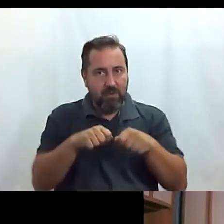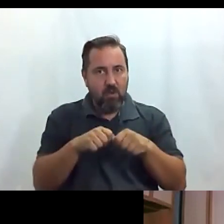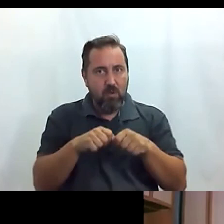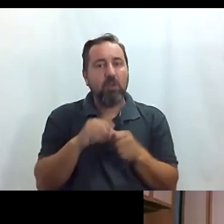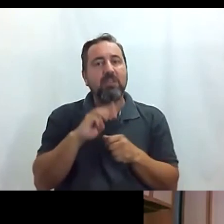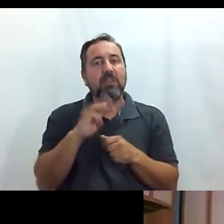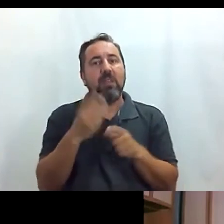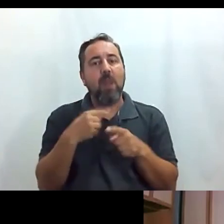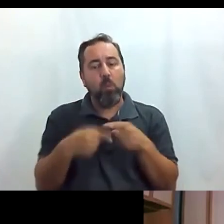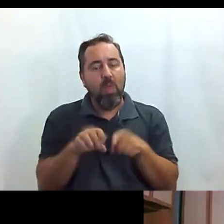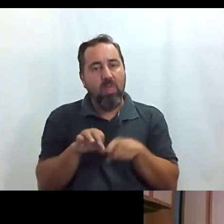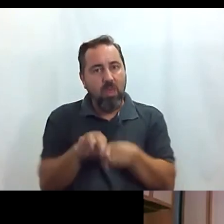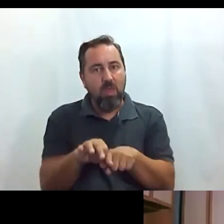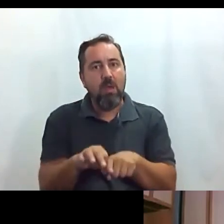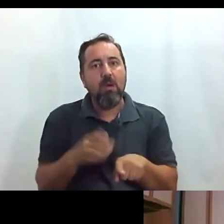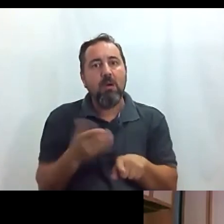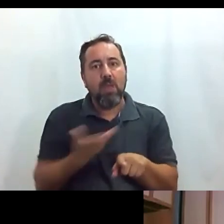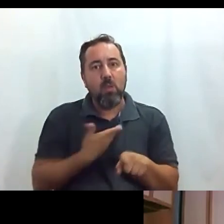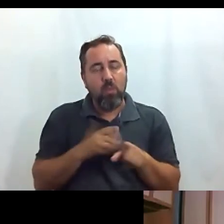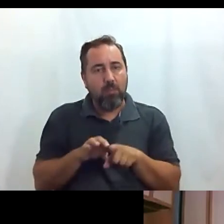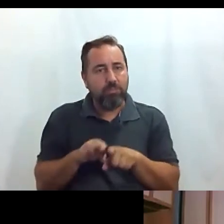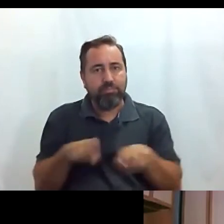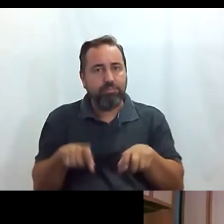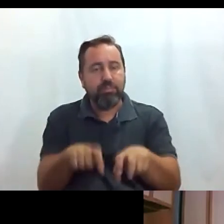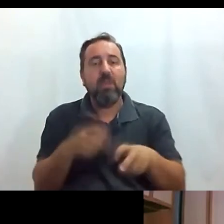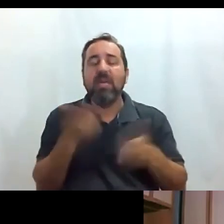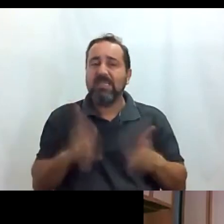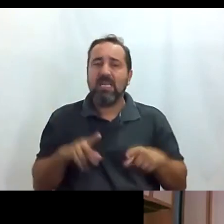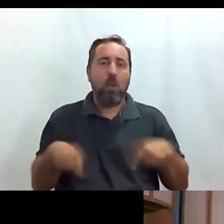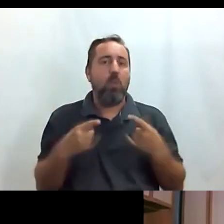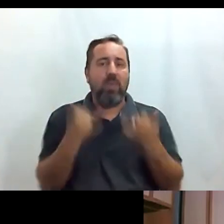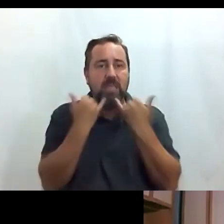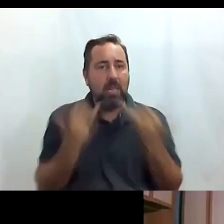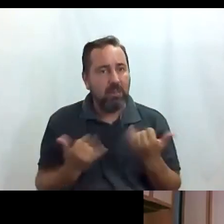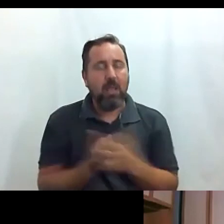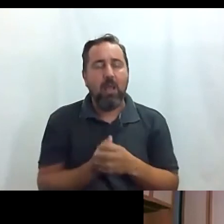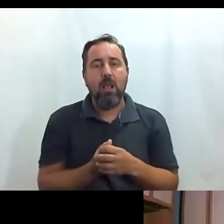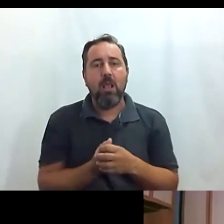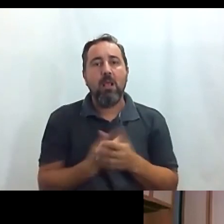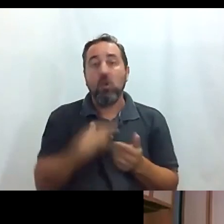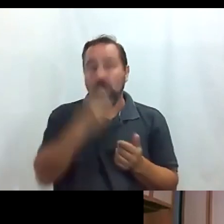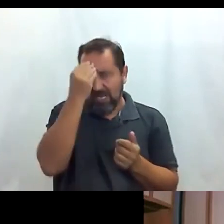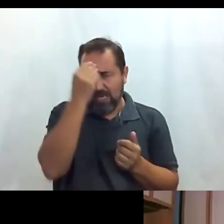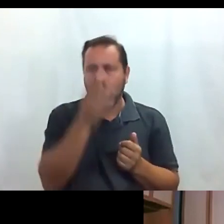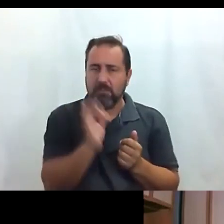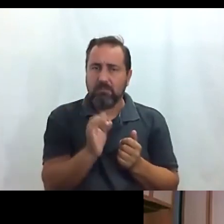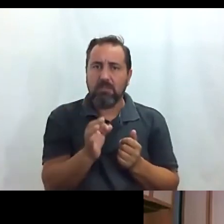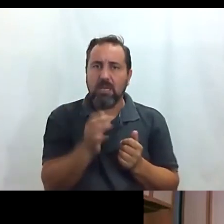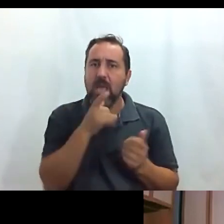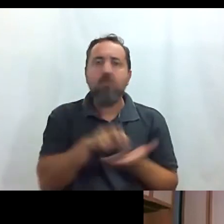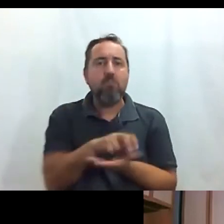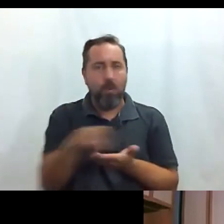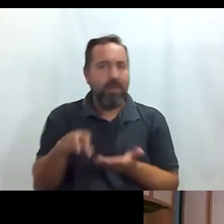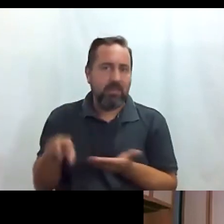que te autopropucha ¿no? yo creo que o una silla de ruedas eléctricas en fin yo creo que sí que hay que hay que moverse